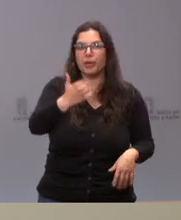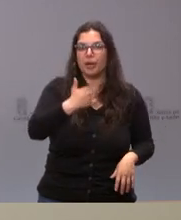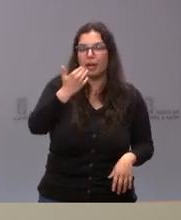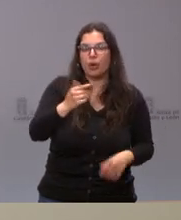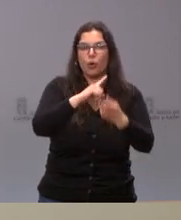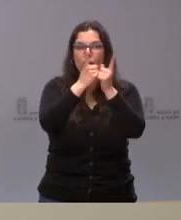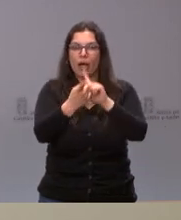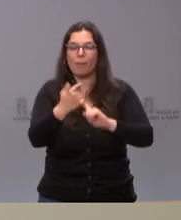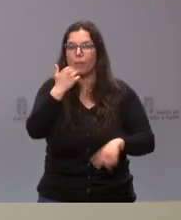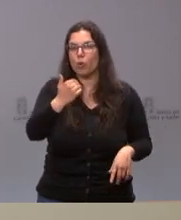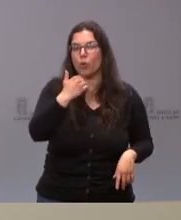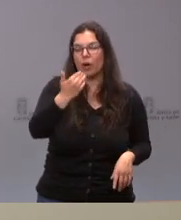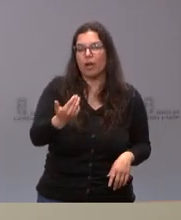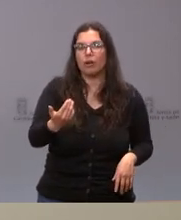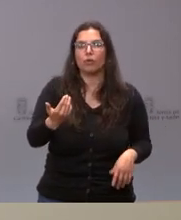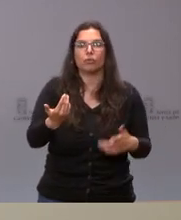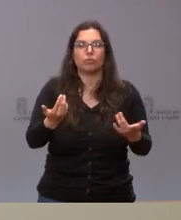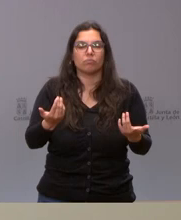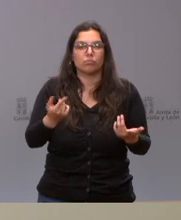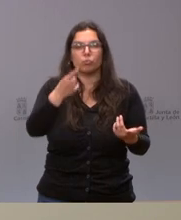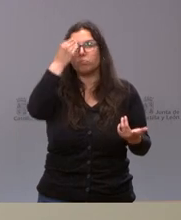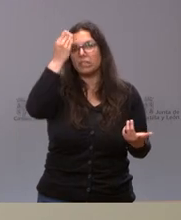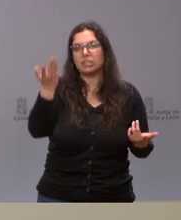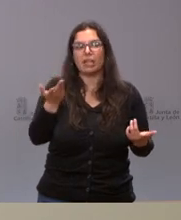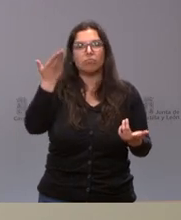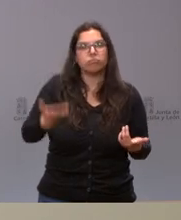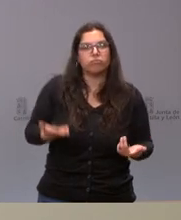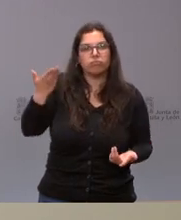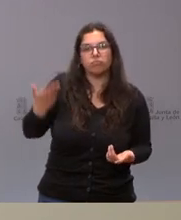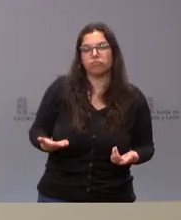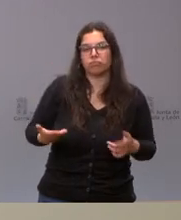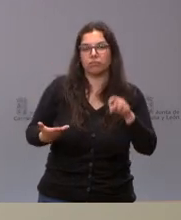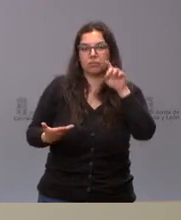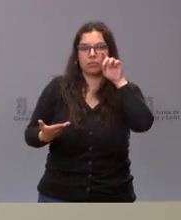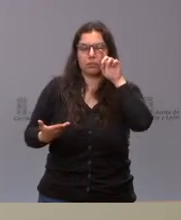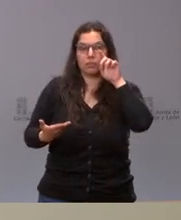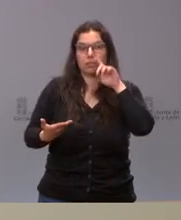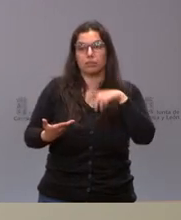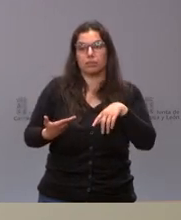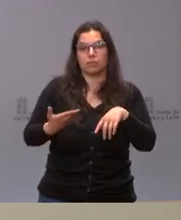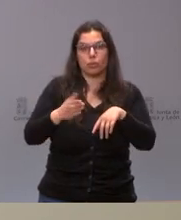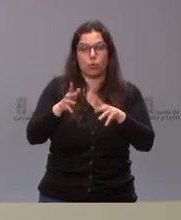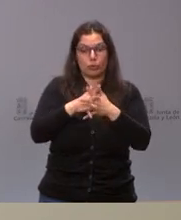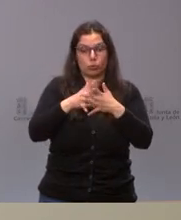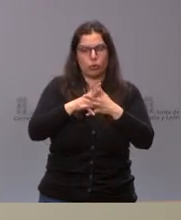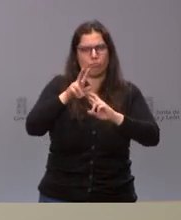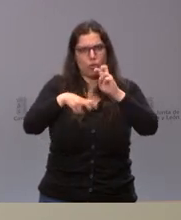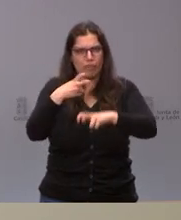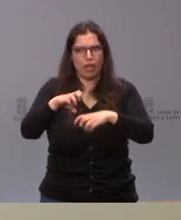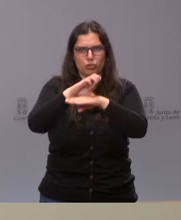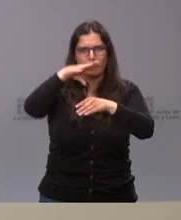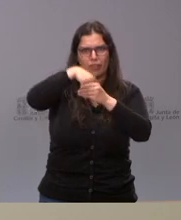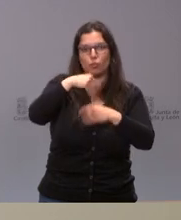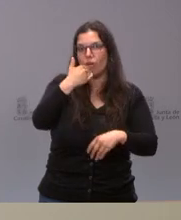algún cambio que haya habido o algo que usted considere relevante para que se haya modificado en la estructura de alguna consejería.